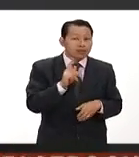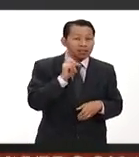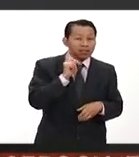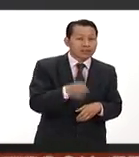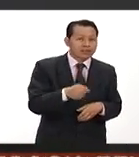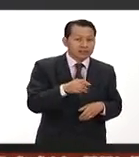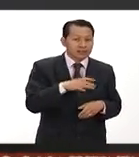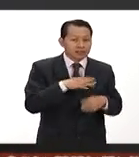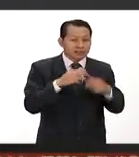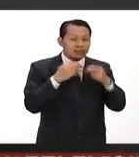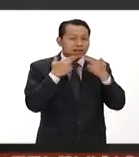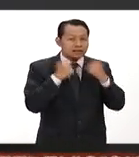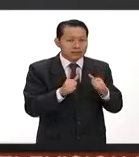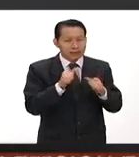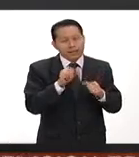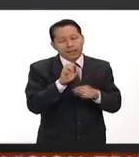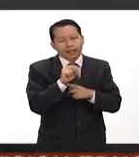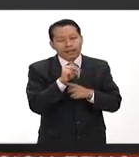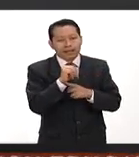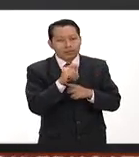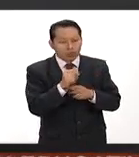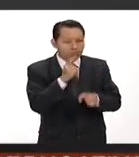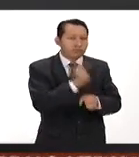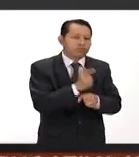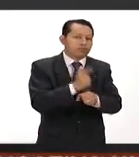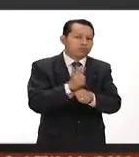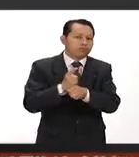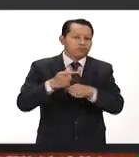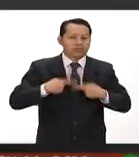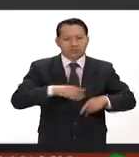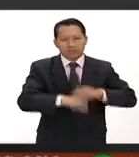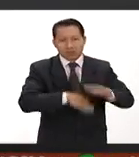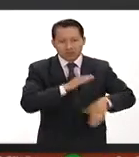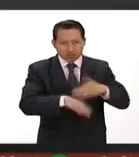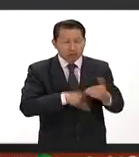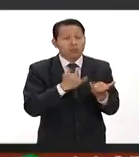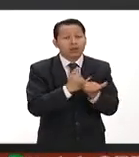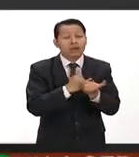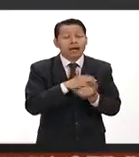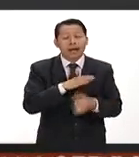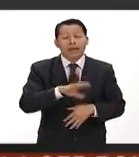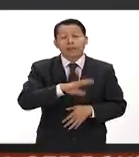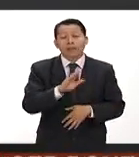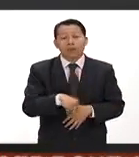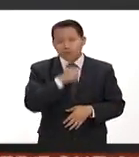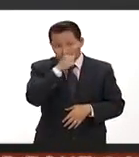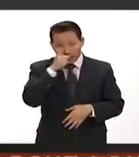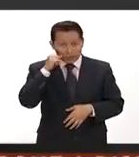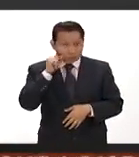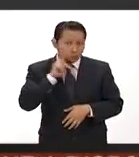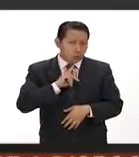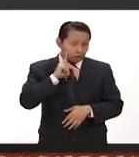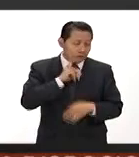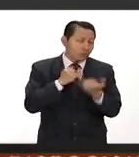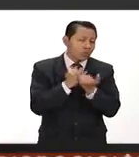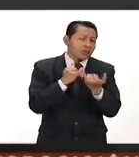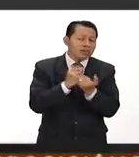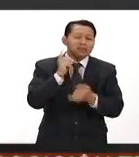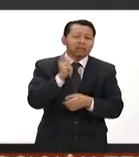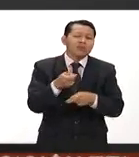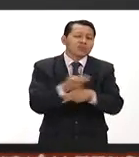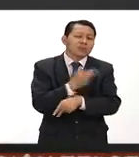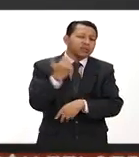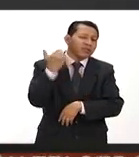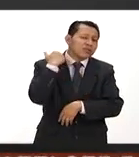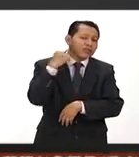encuentra en la hacienda del encanto después vienen lamentablemente los casos de las muertas de Juárez y últimamente con todo lo que se está dando